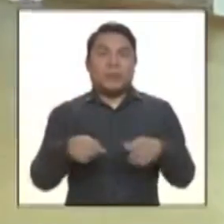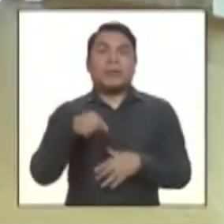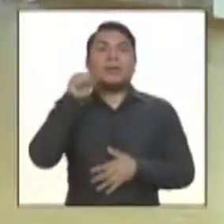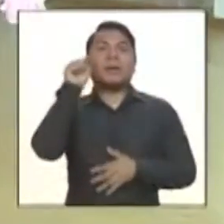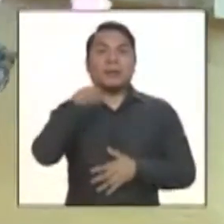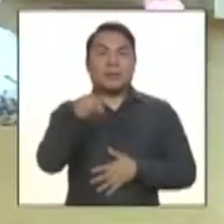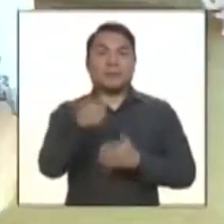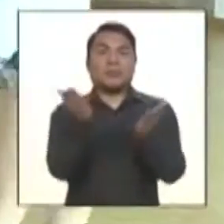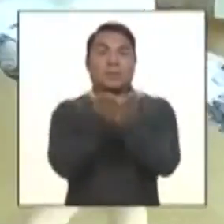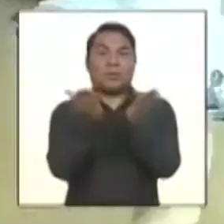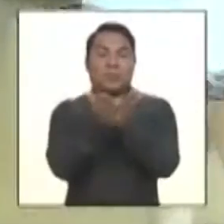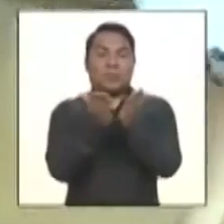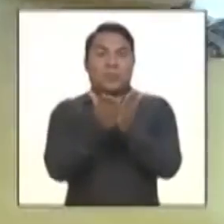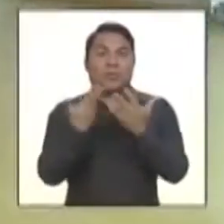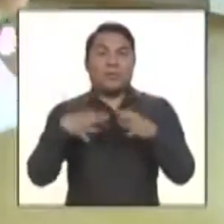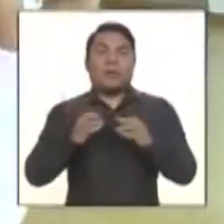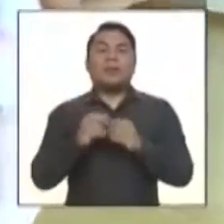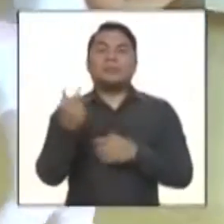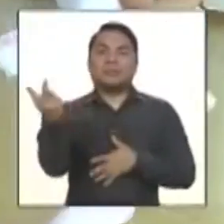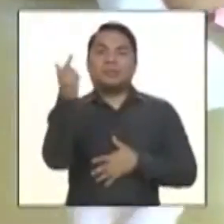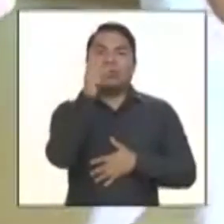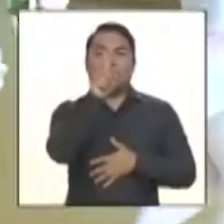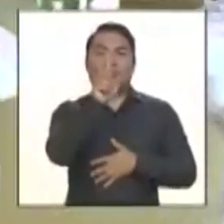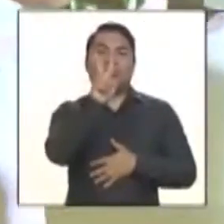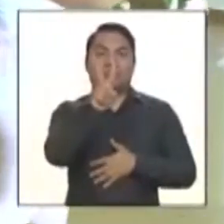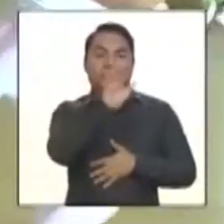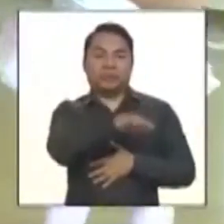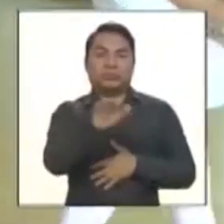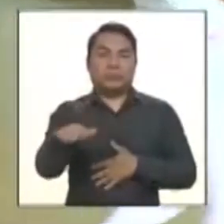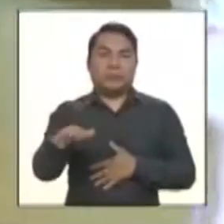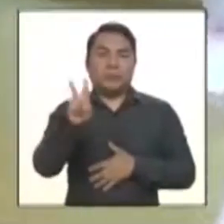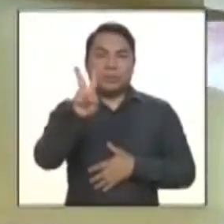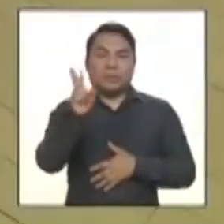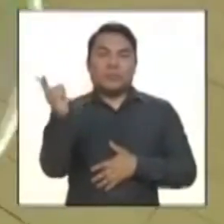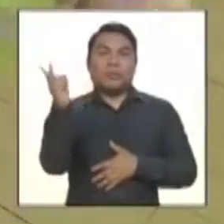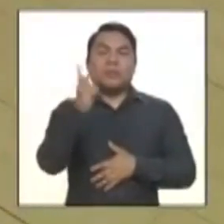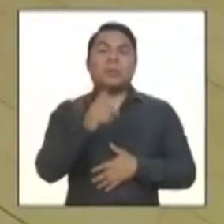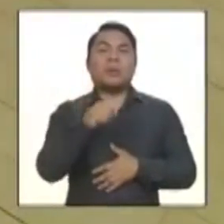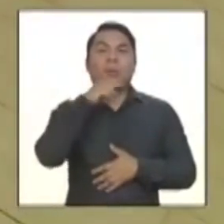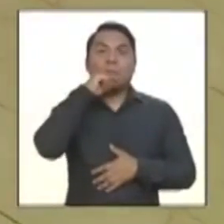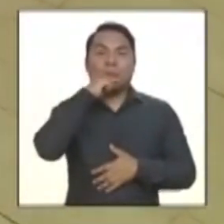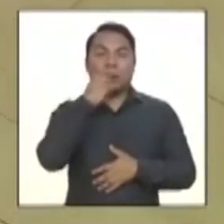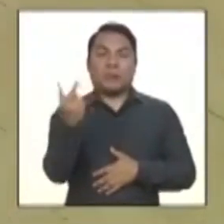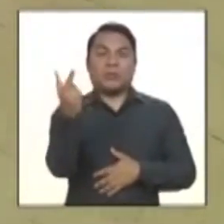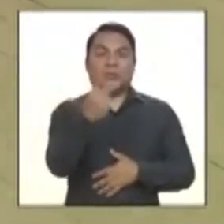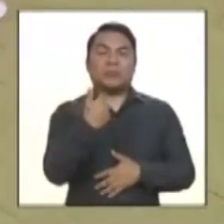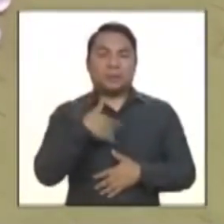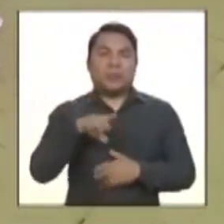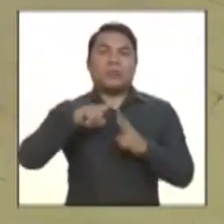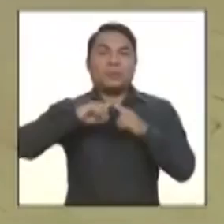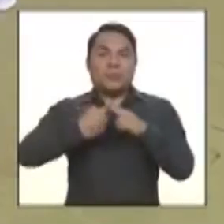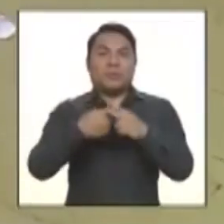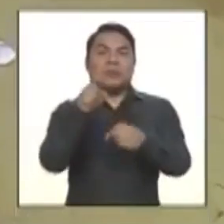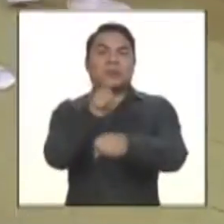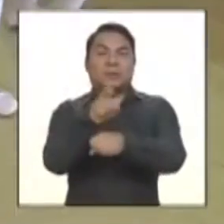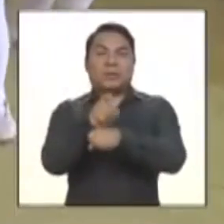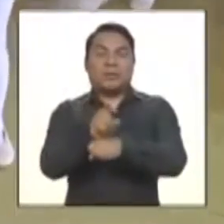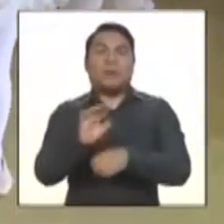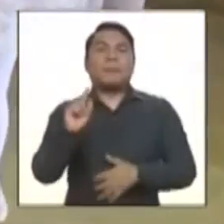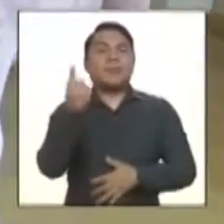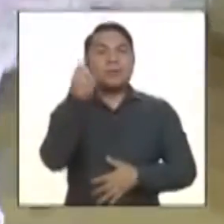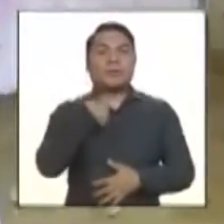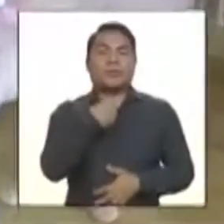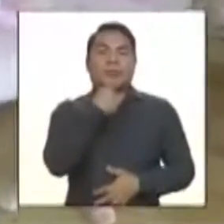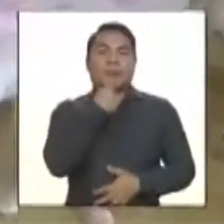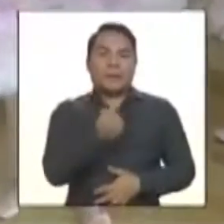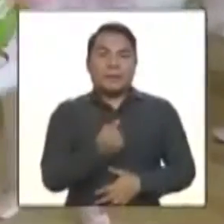ese colegio me pusieron dos niñitos, dos niños, dos niñas y comencé a enseñarles. Al principio dije,